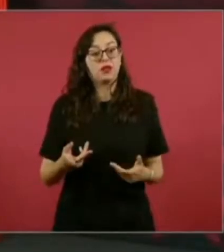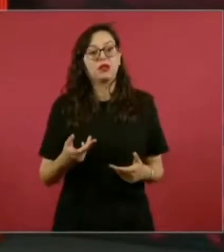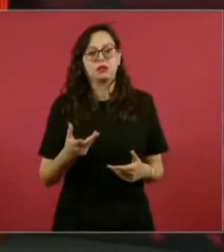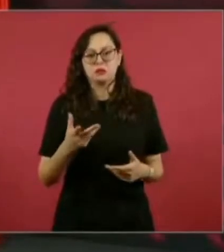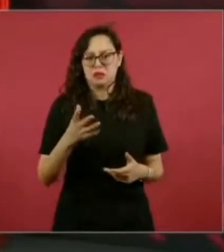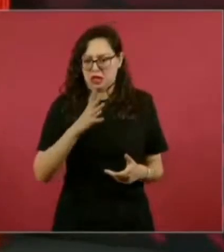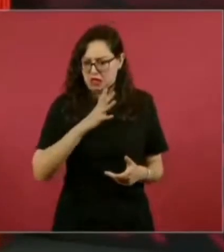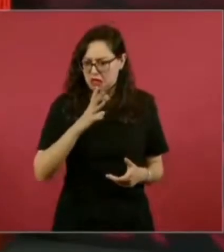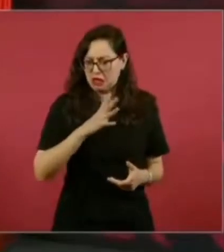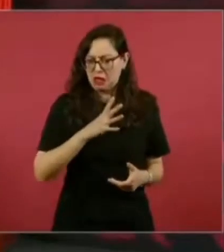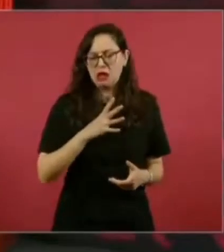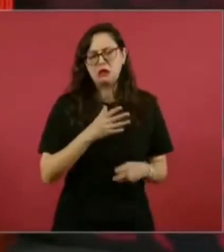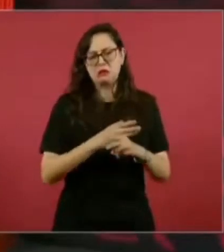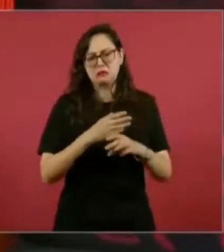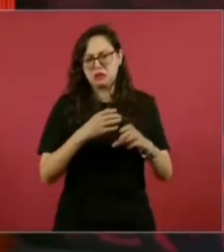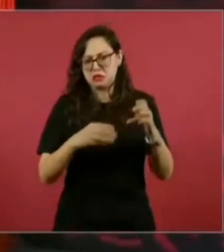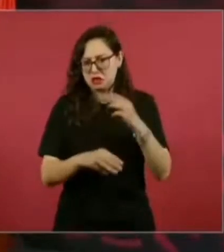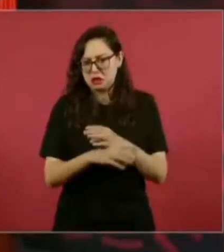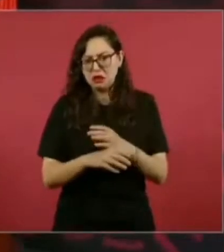recursos. Bueno,